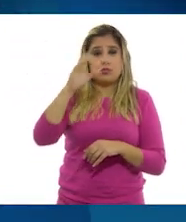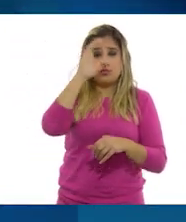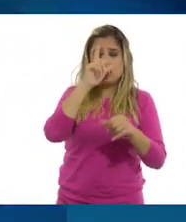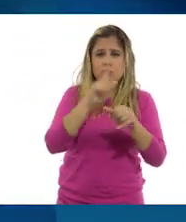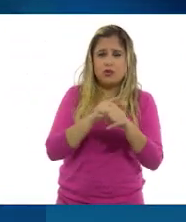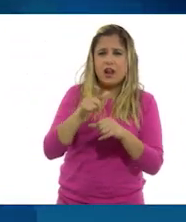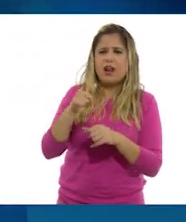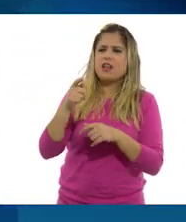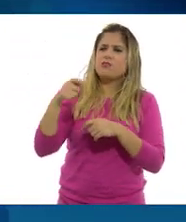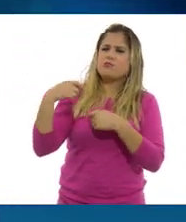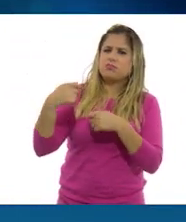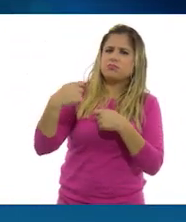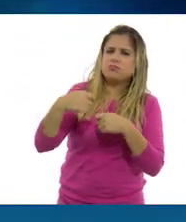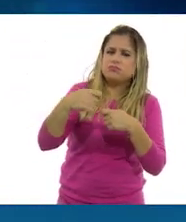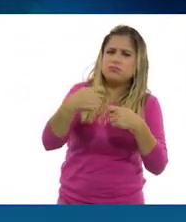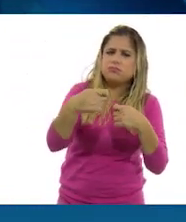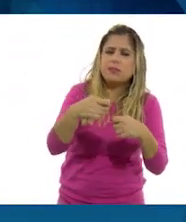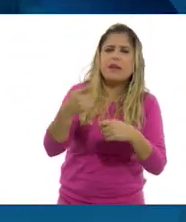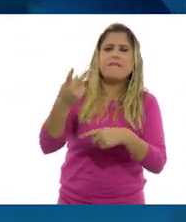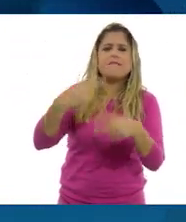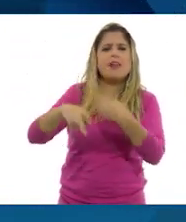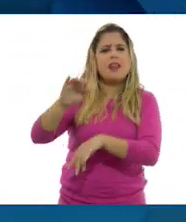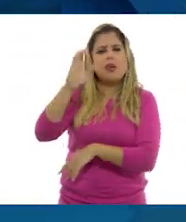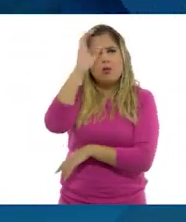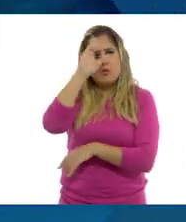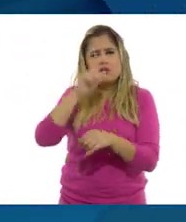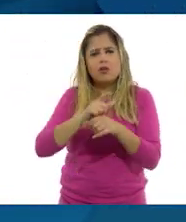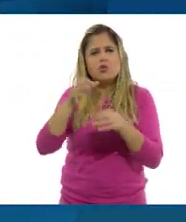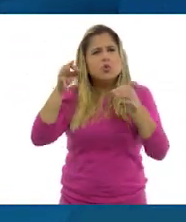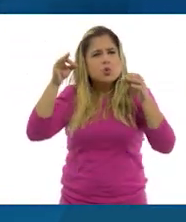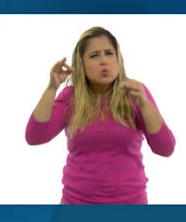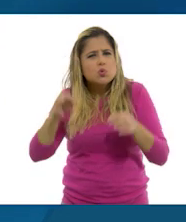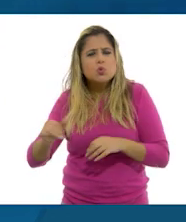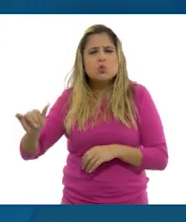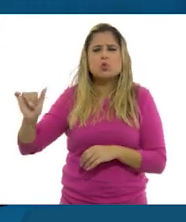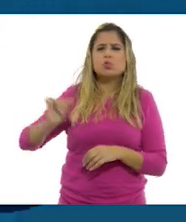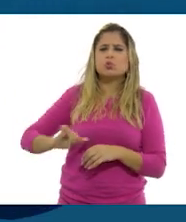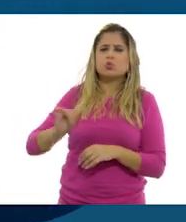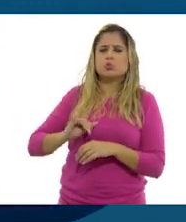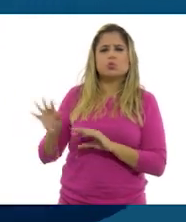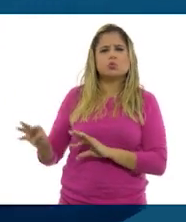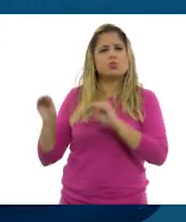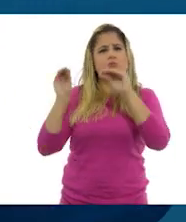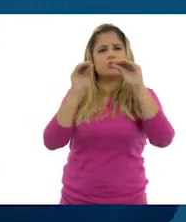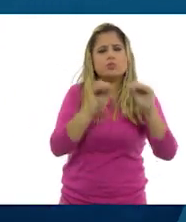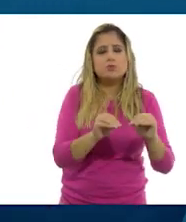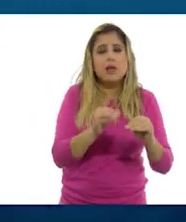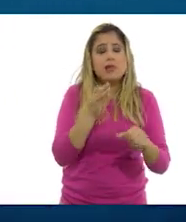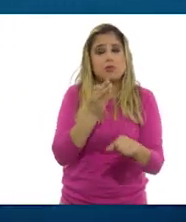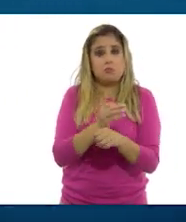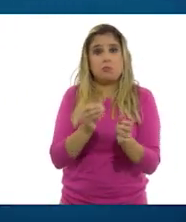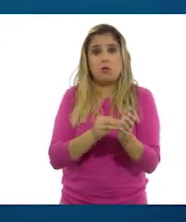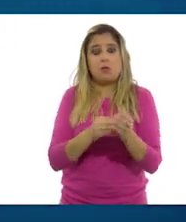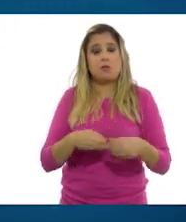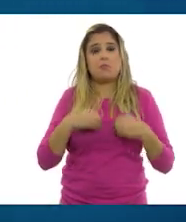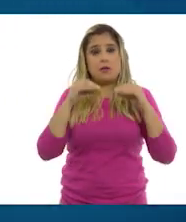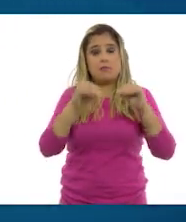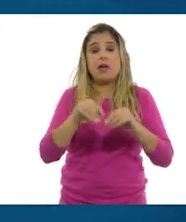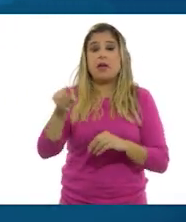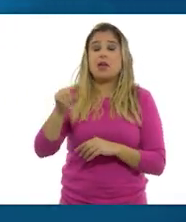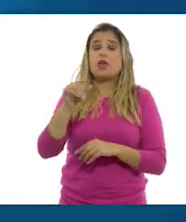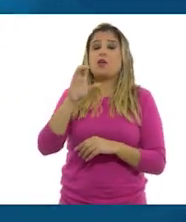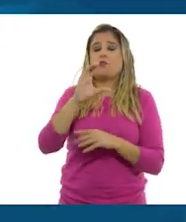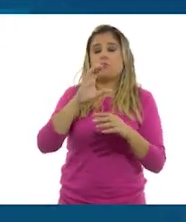provenientes, o provienen, perdón, de las culturas aborígenes que habitaron. Y aún habitan este continente